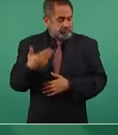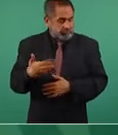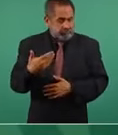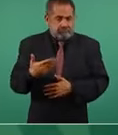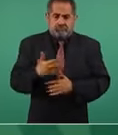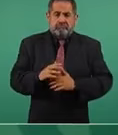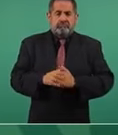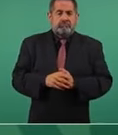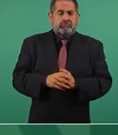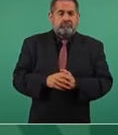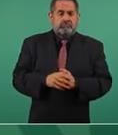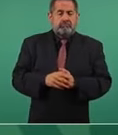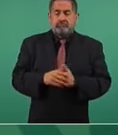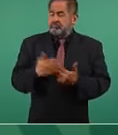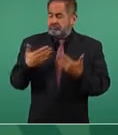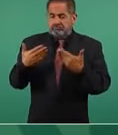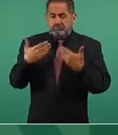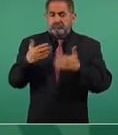no así,